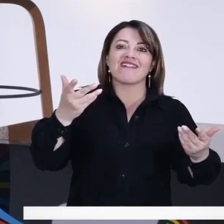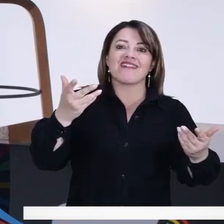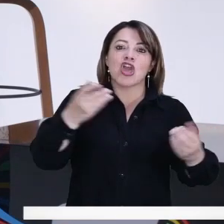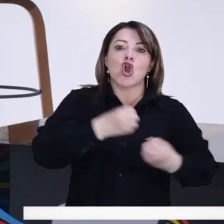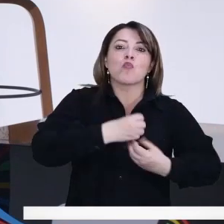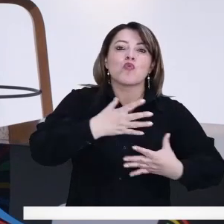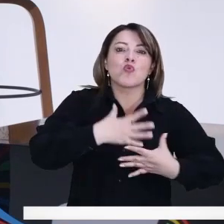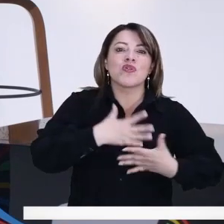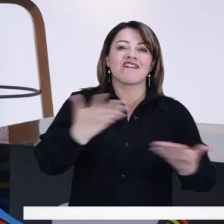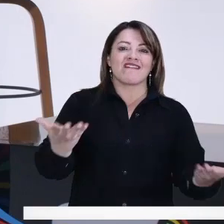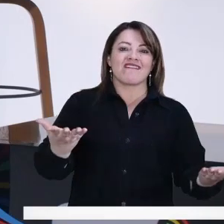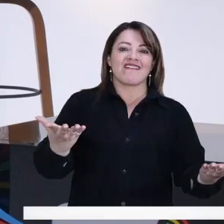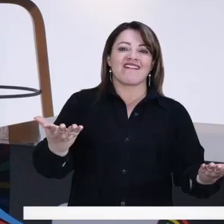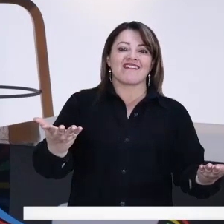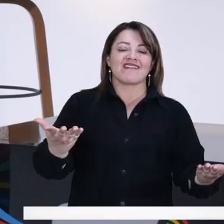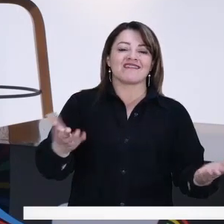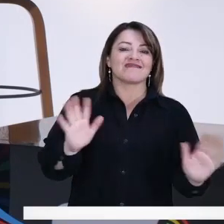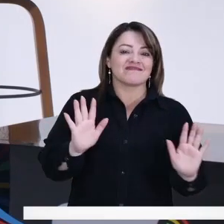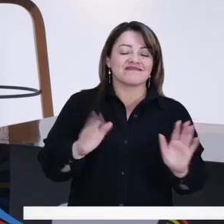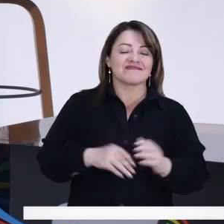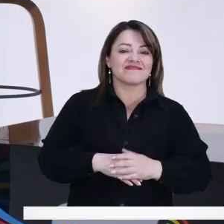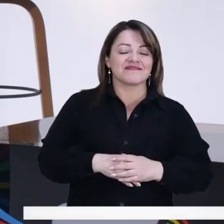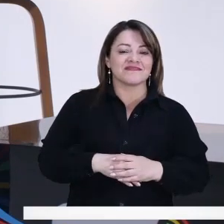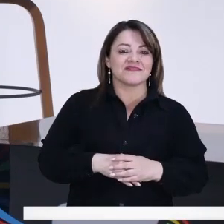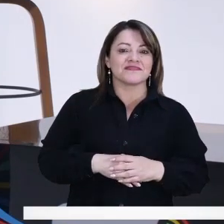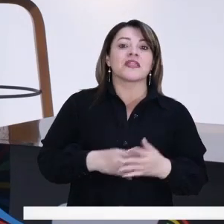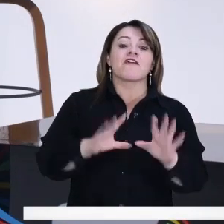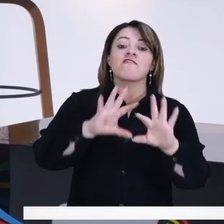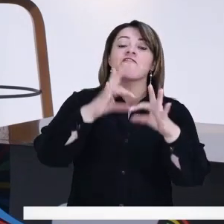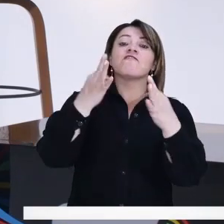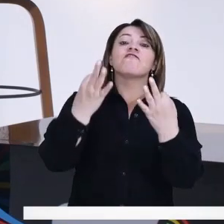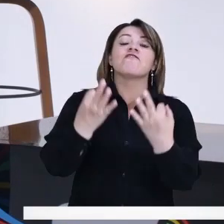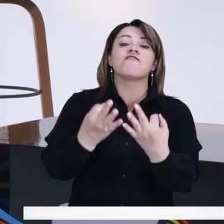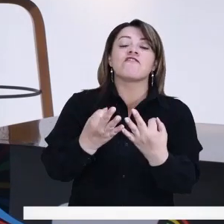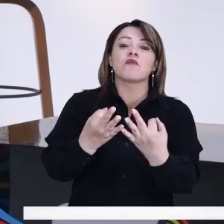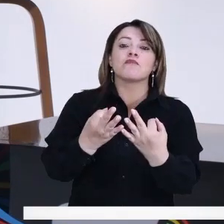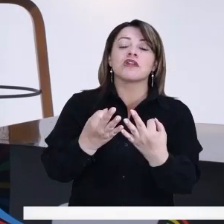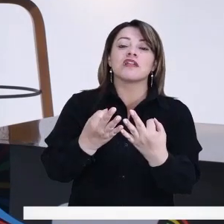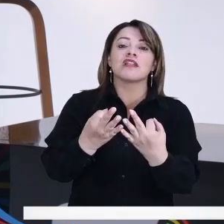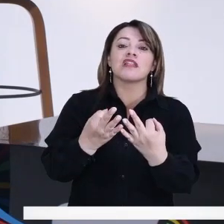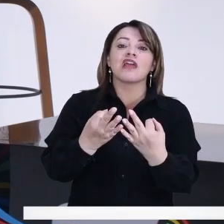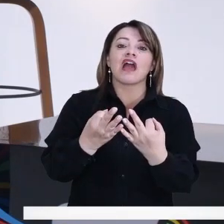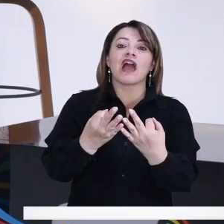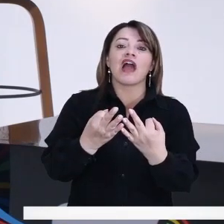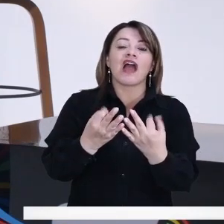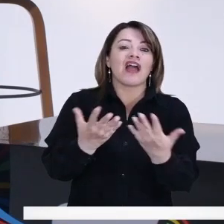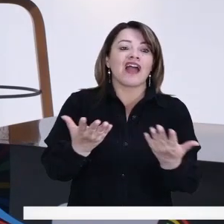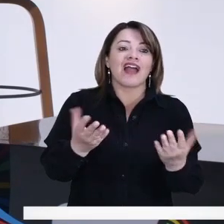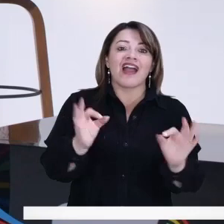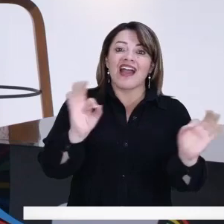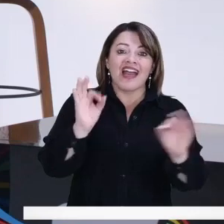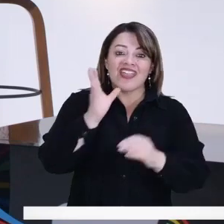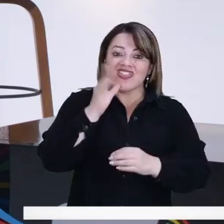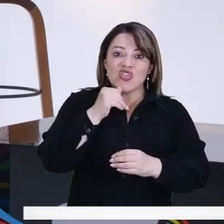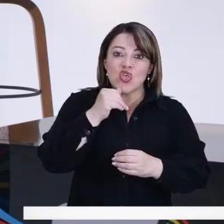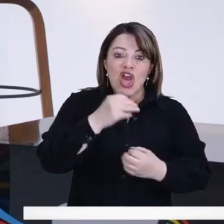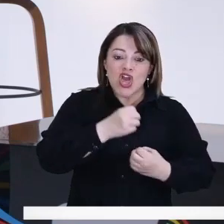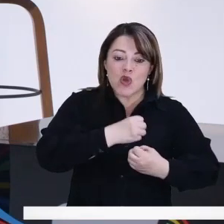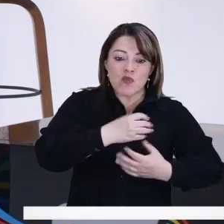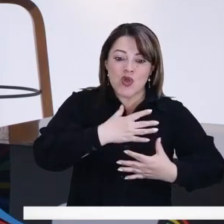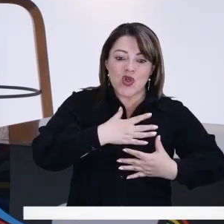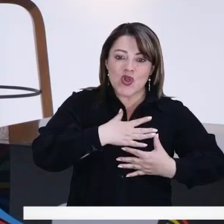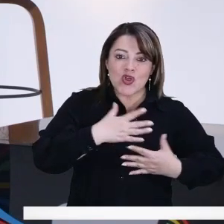posibilidades. Y si la familia no tiene acceso fácilmente